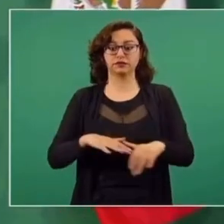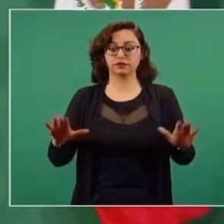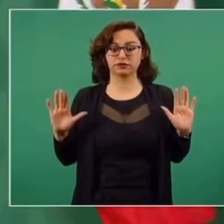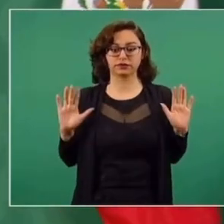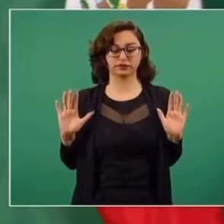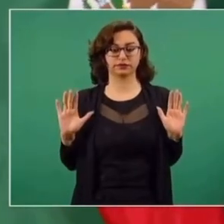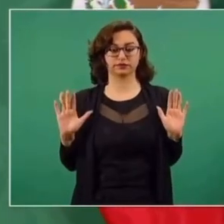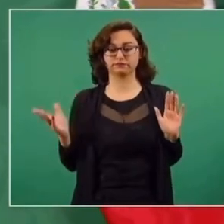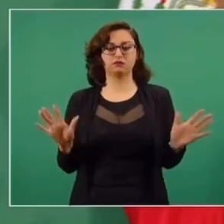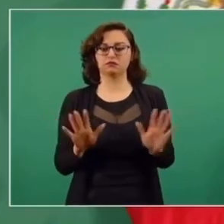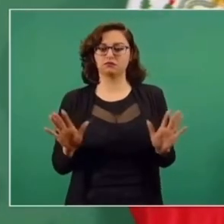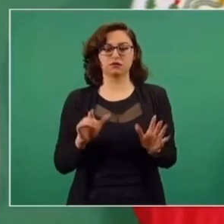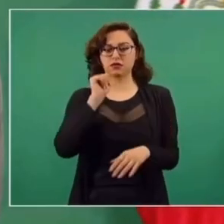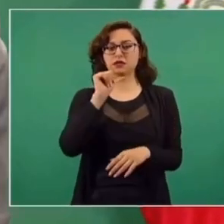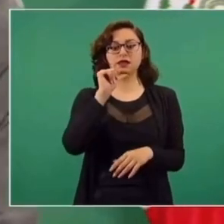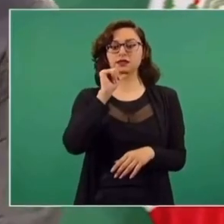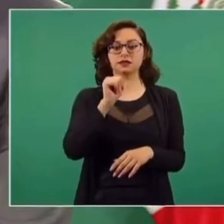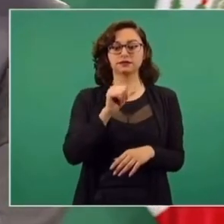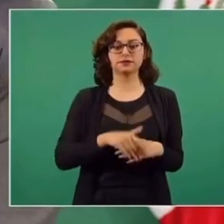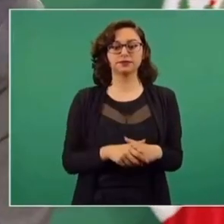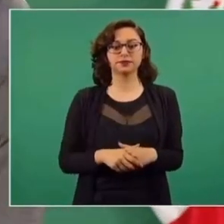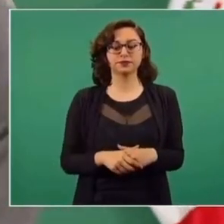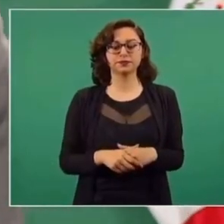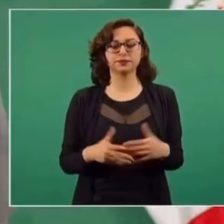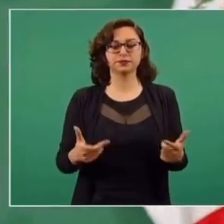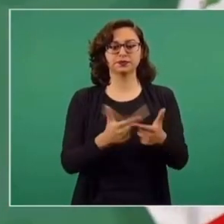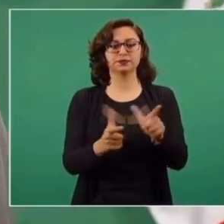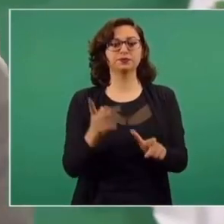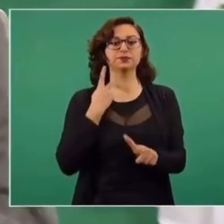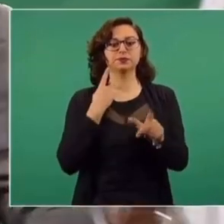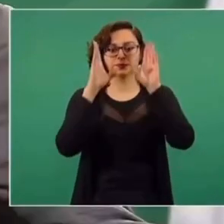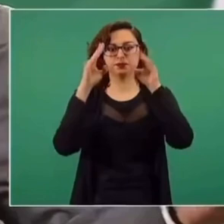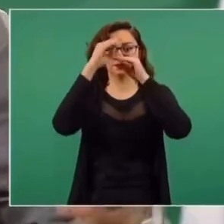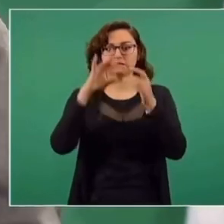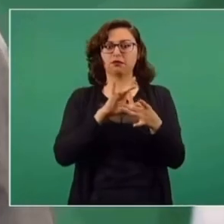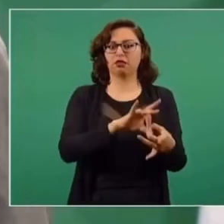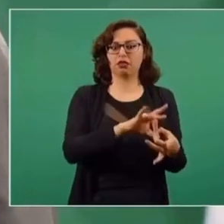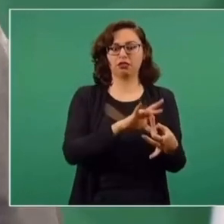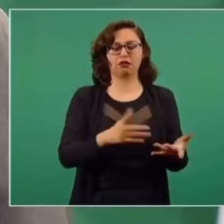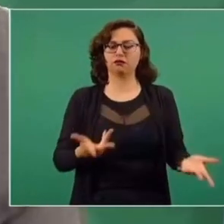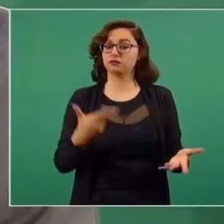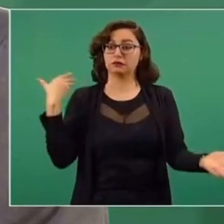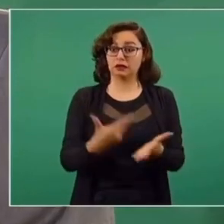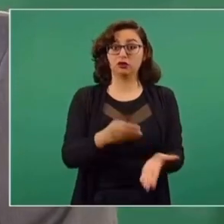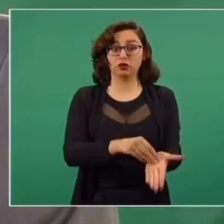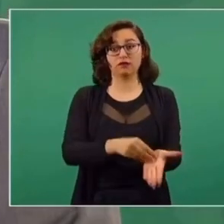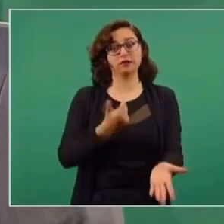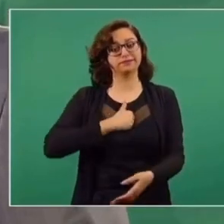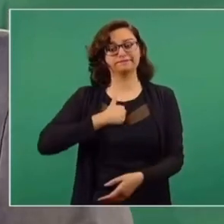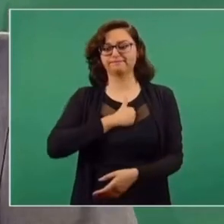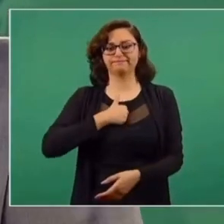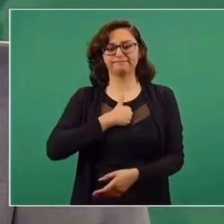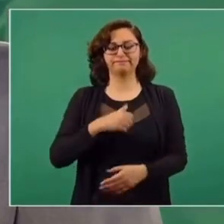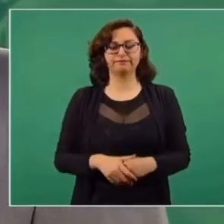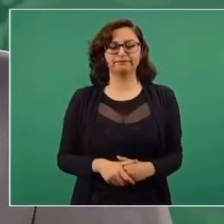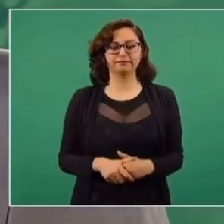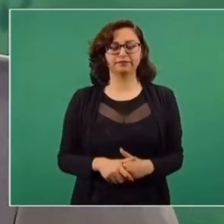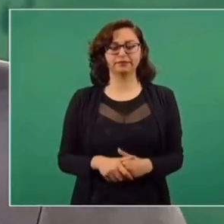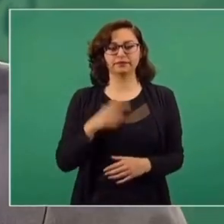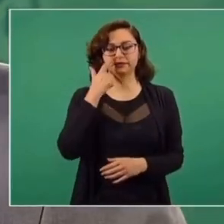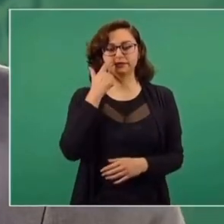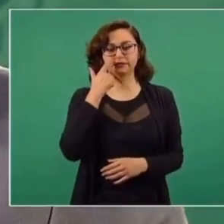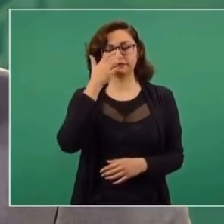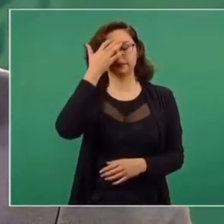Que no estén de lado del Partido Conservador, como sucede hasta ahora, desgraciadamente. No me pueden